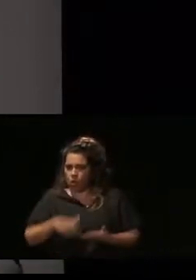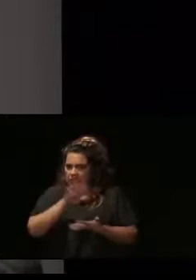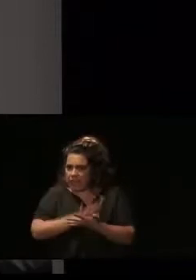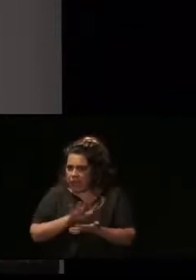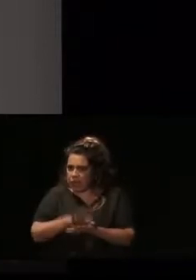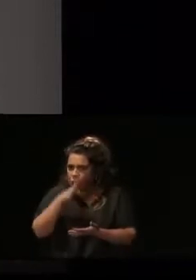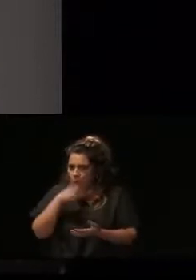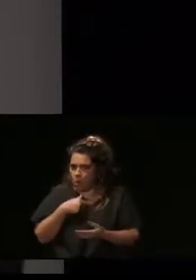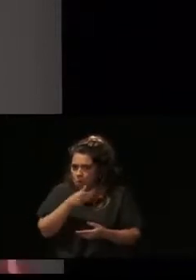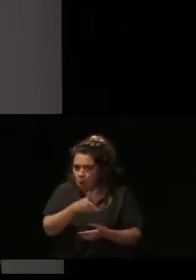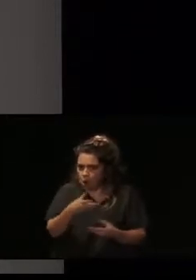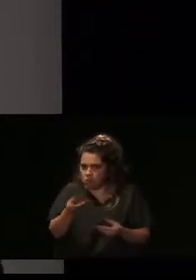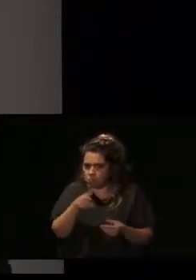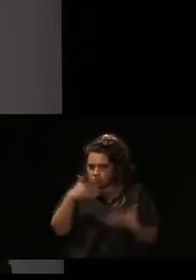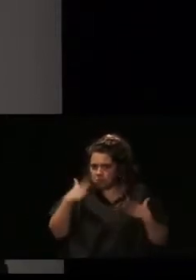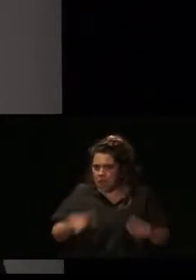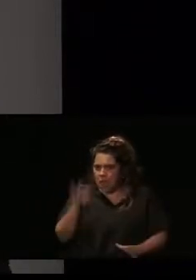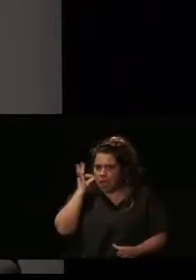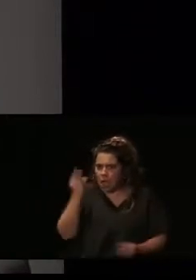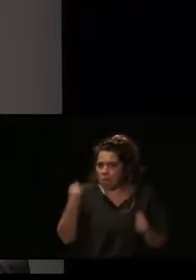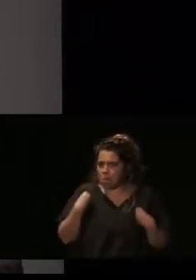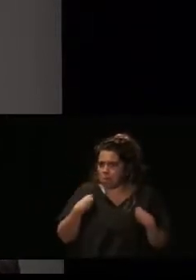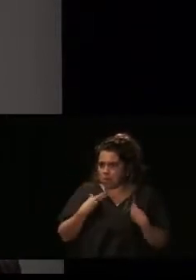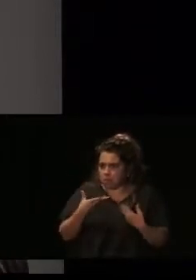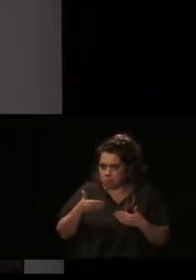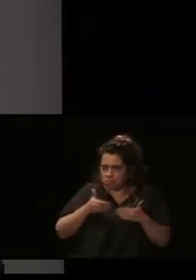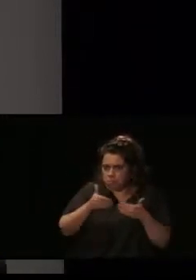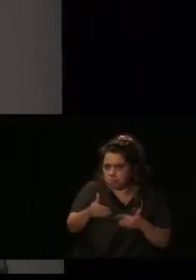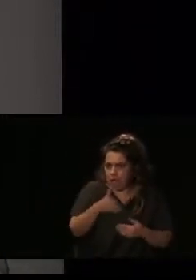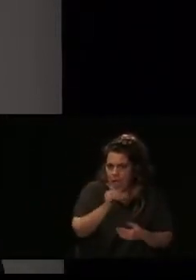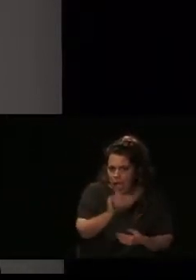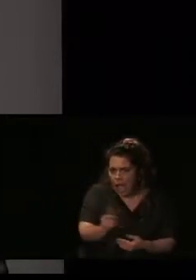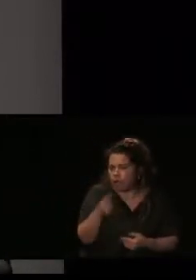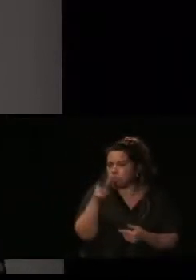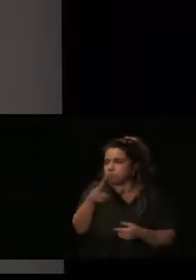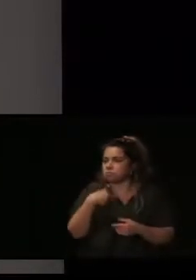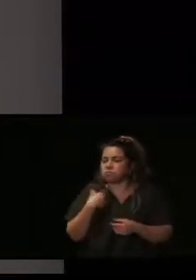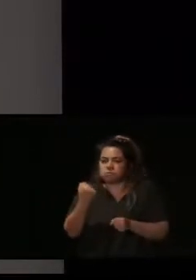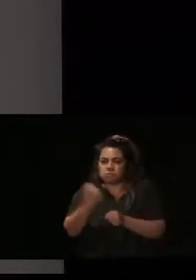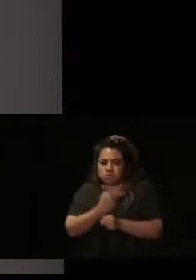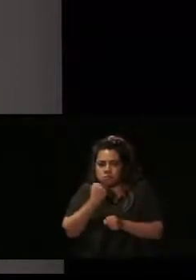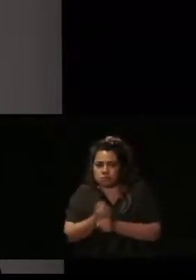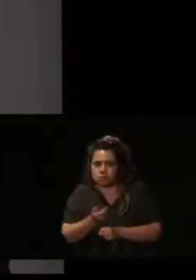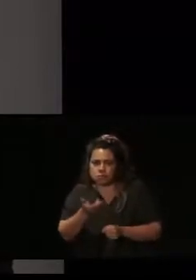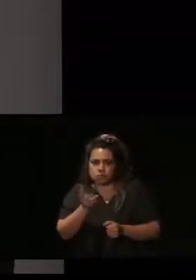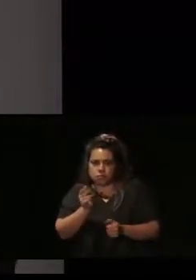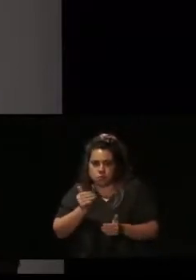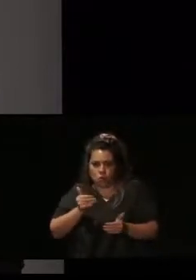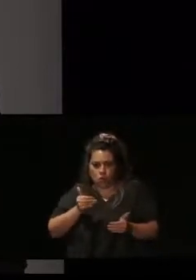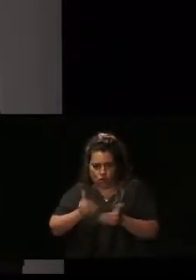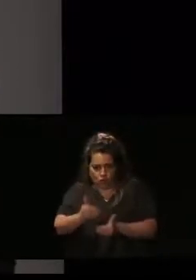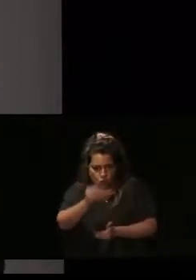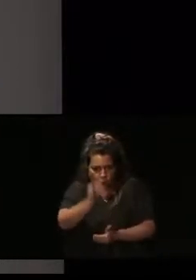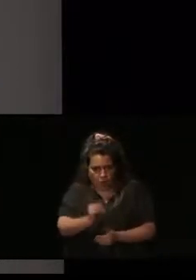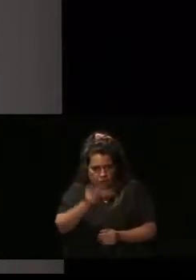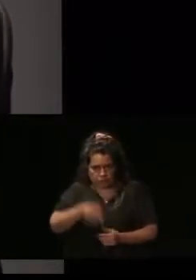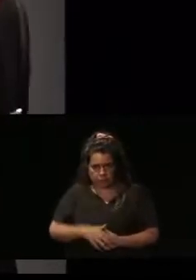vida, porque iba a estar bien tratada, porque iba a tener una ocupación y un futuro económico resuelto.